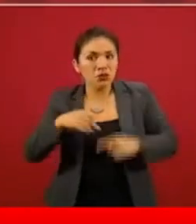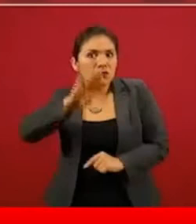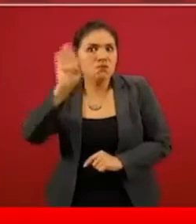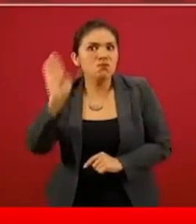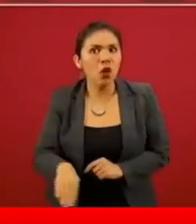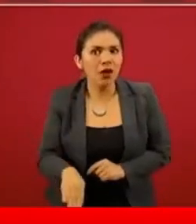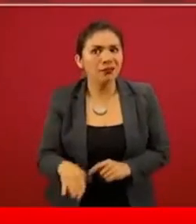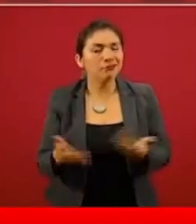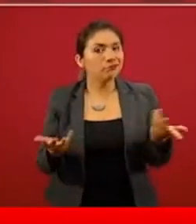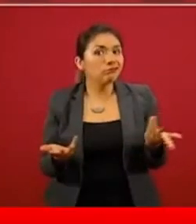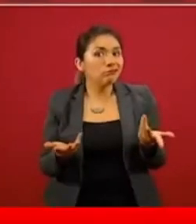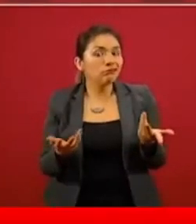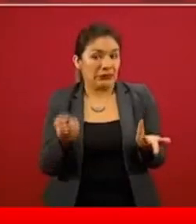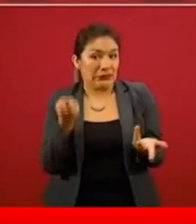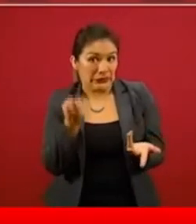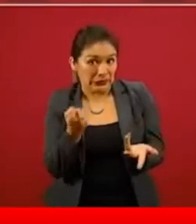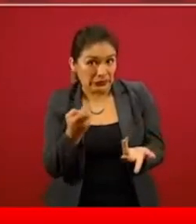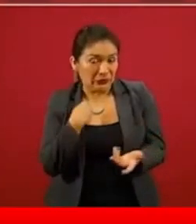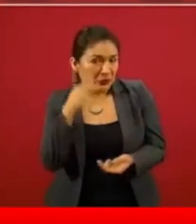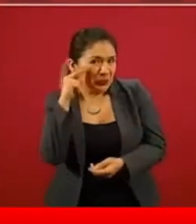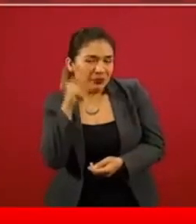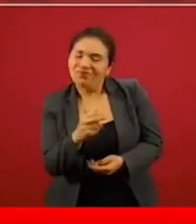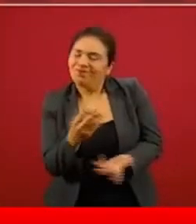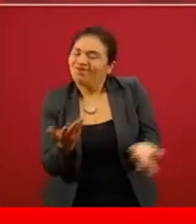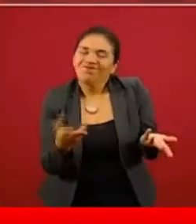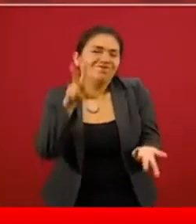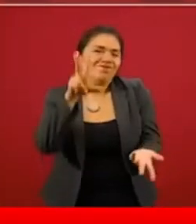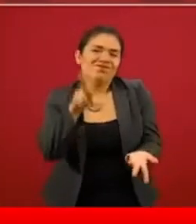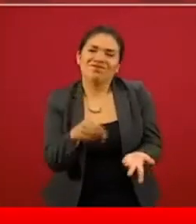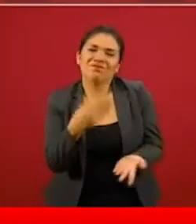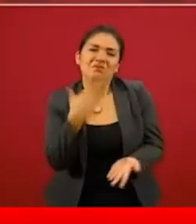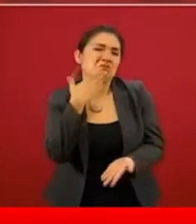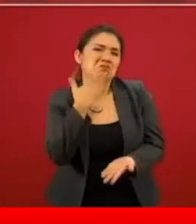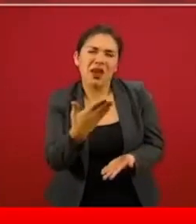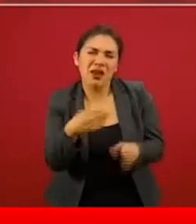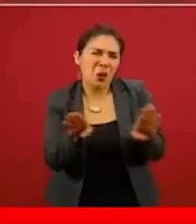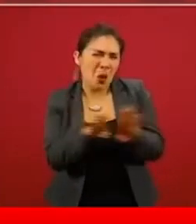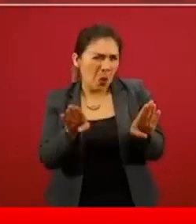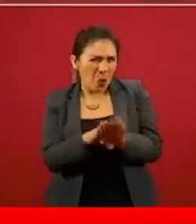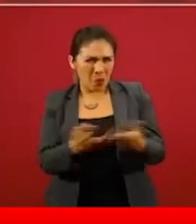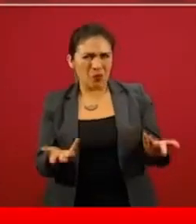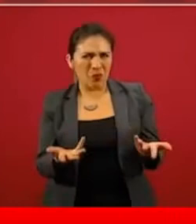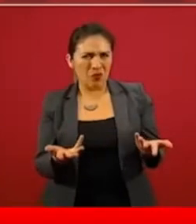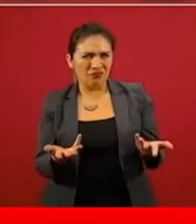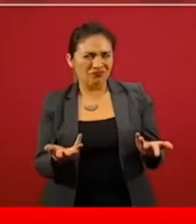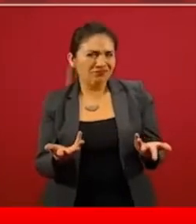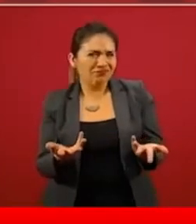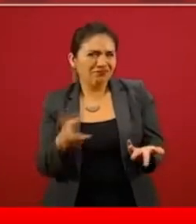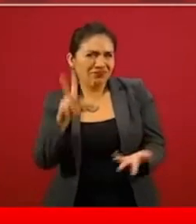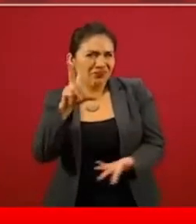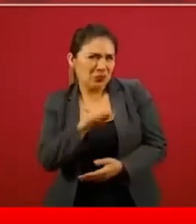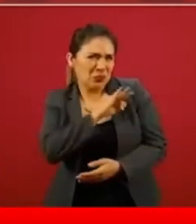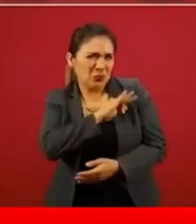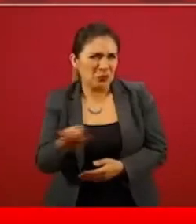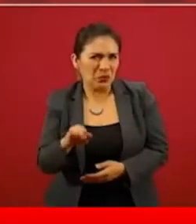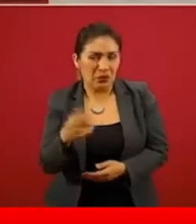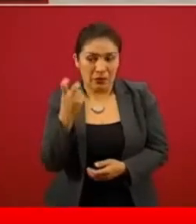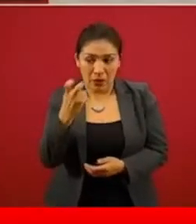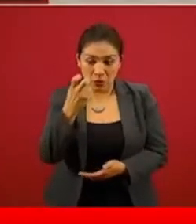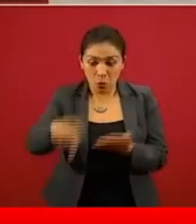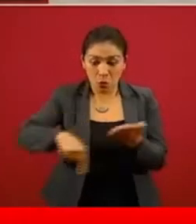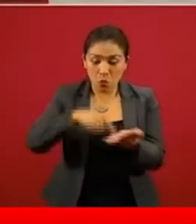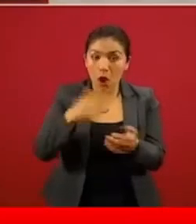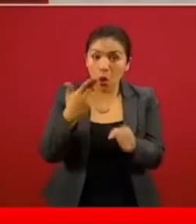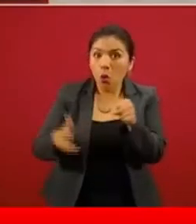vida. Esto desde luego me parece fuera de toda posibilidad, porque para eso los hospitales